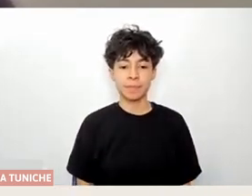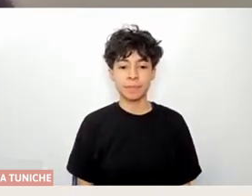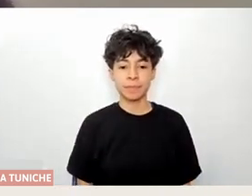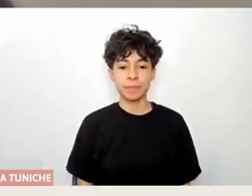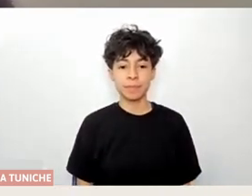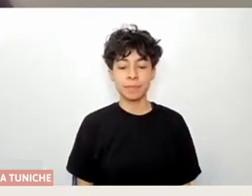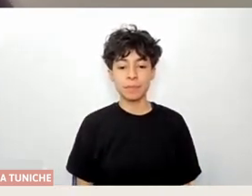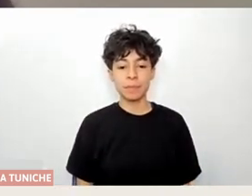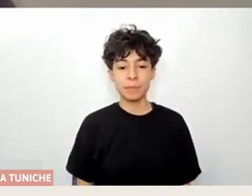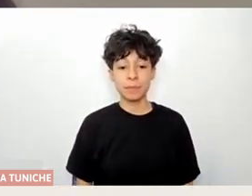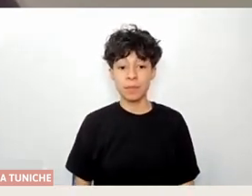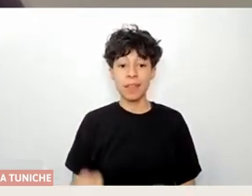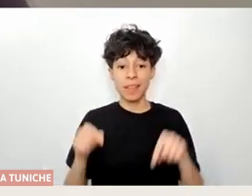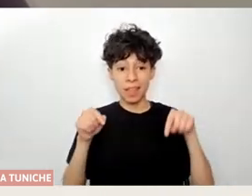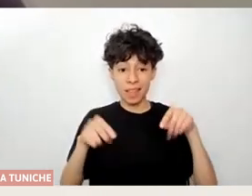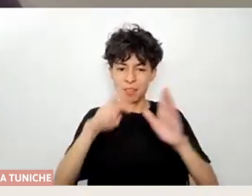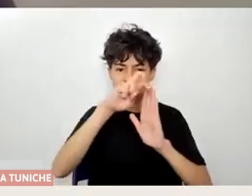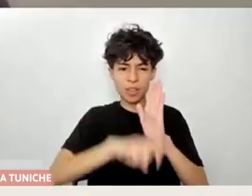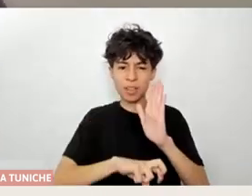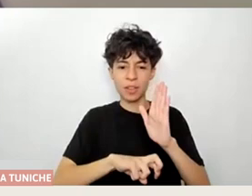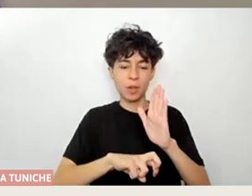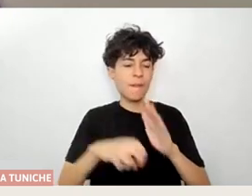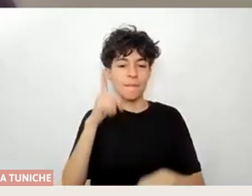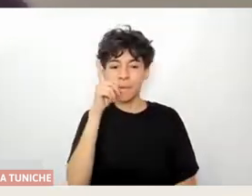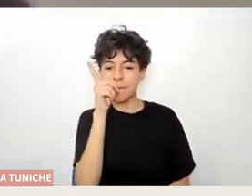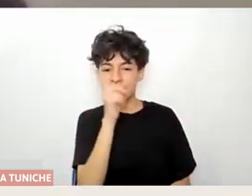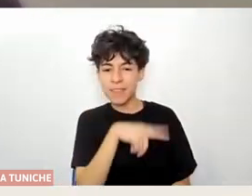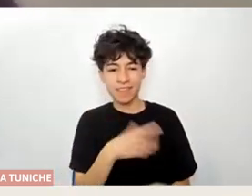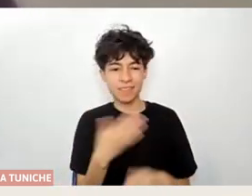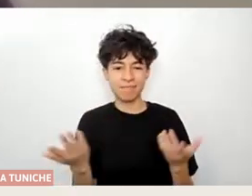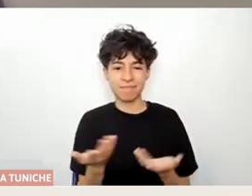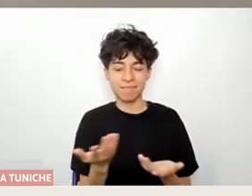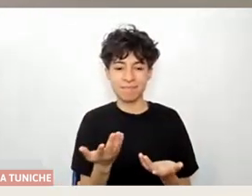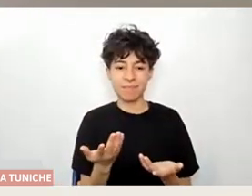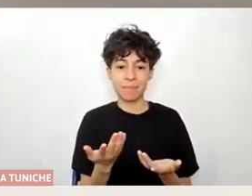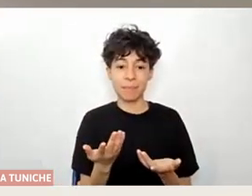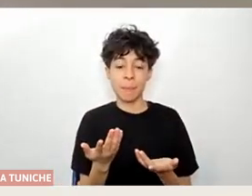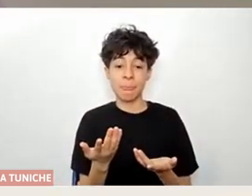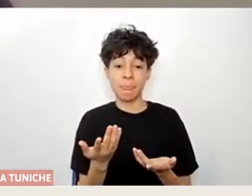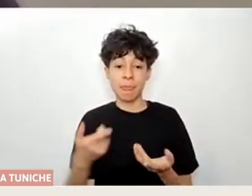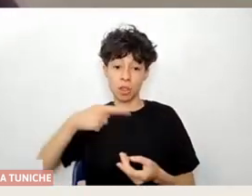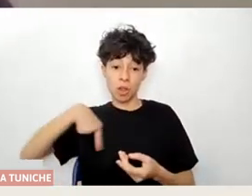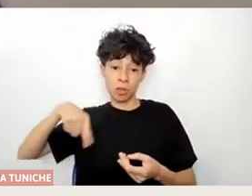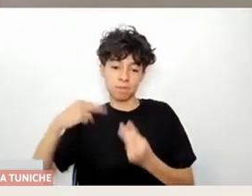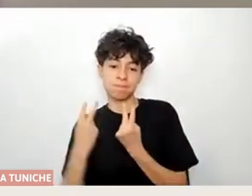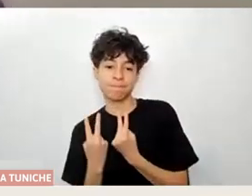más, y bueno, y este proyecto culminó con algo que fue súper interesante, que fue viajar a Santiago.